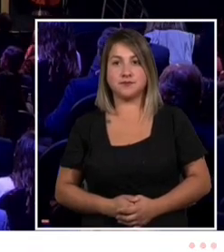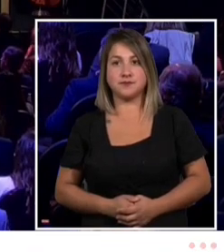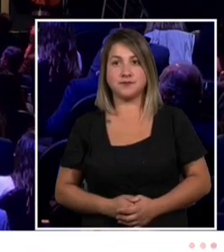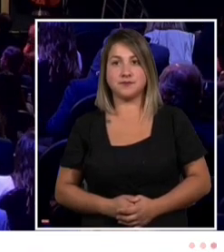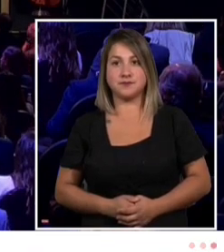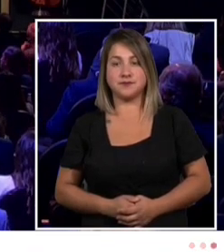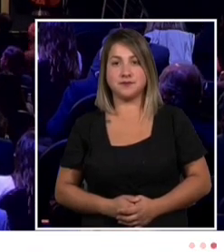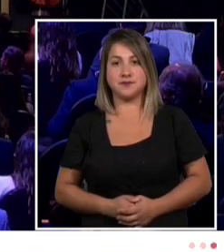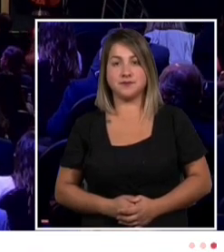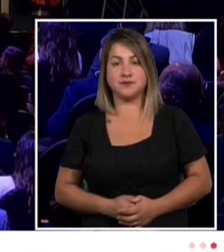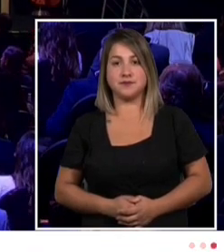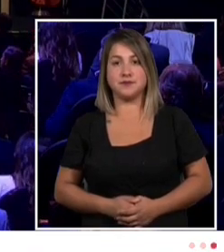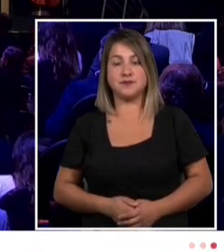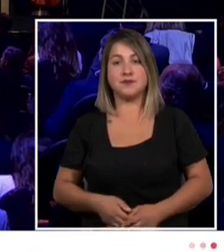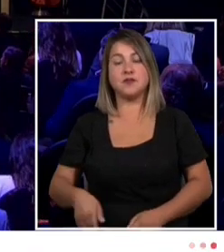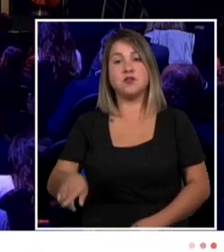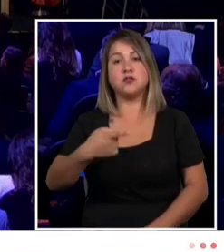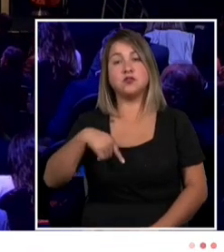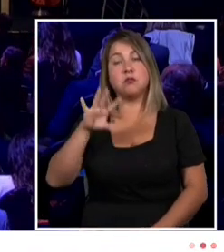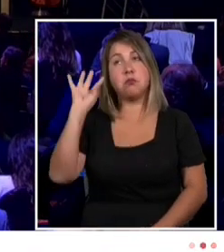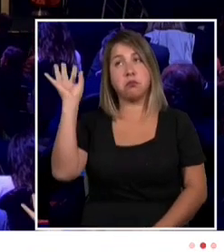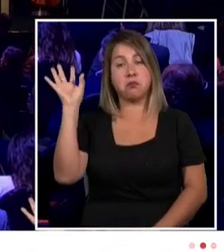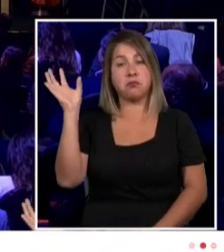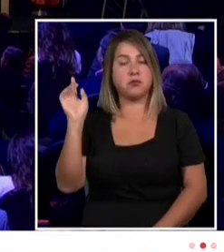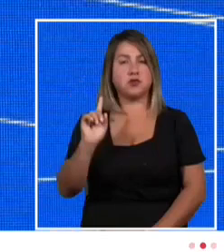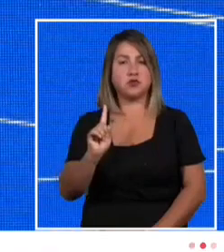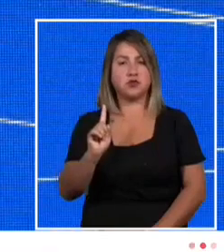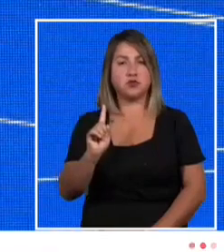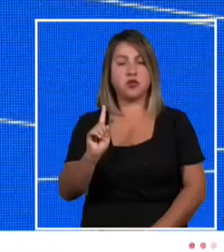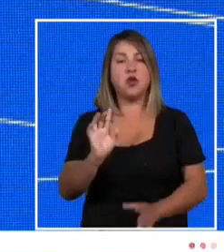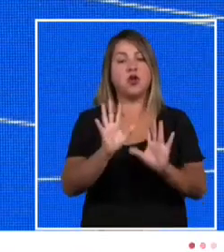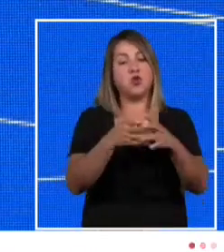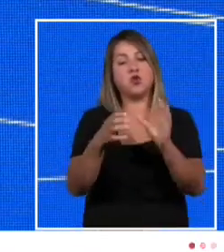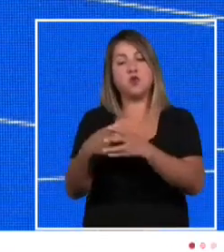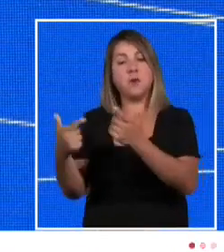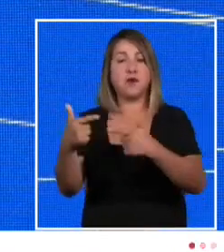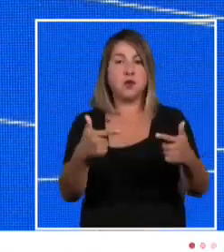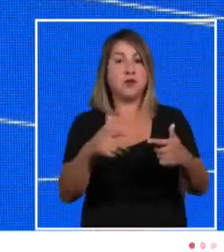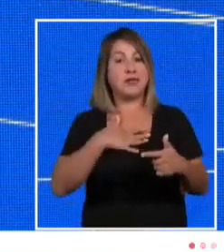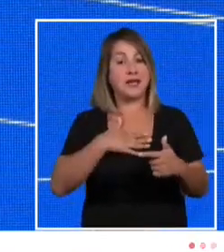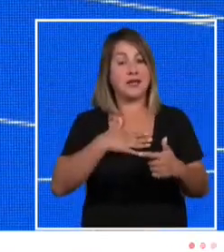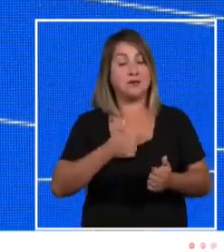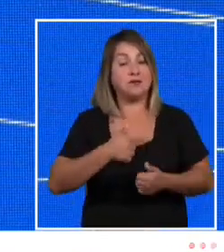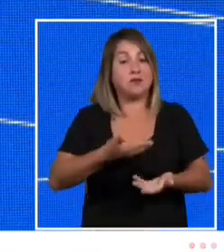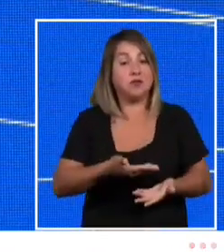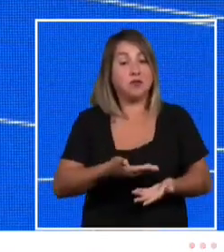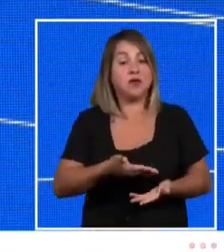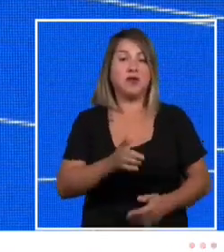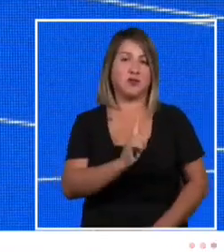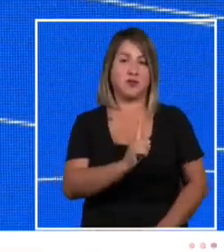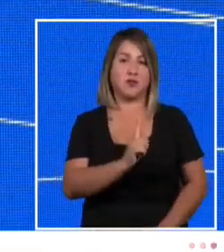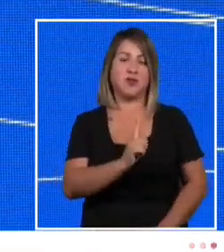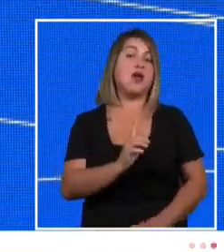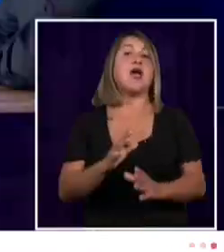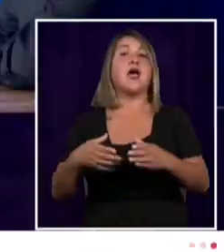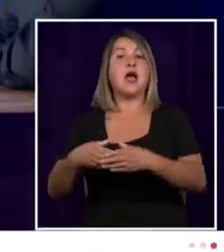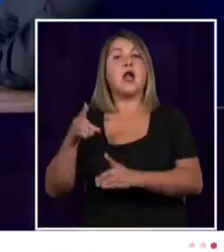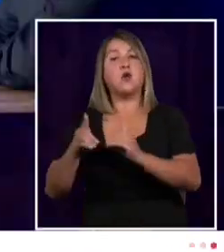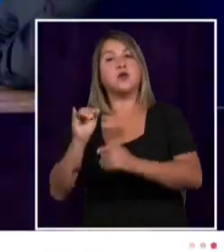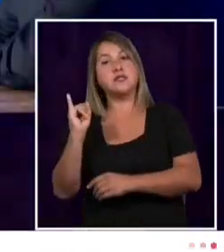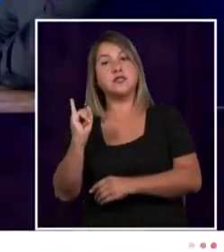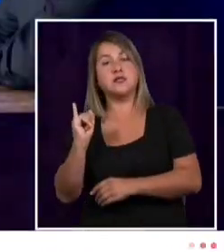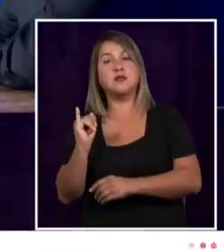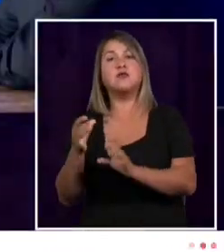No podemos ser ingenuos. No todos los sectores políticos están en esa disposición. Por eso valoro muchísimo